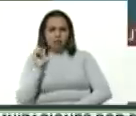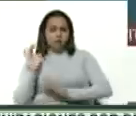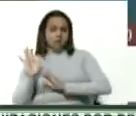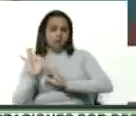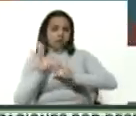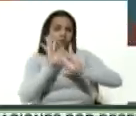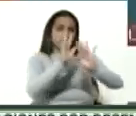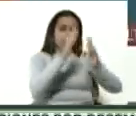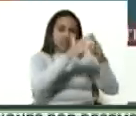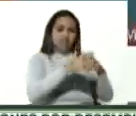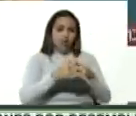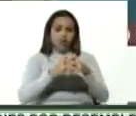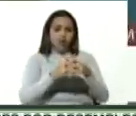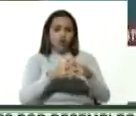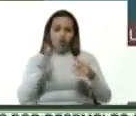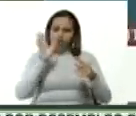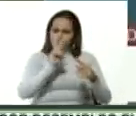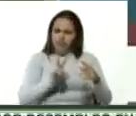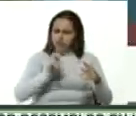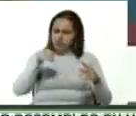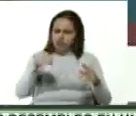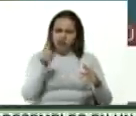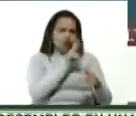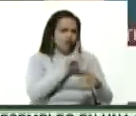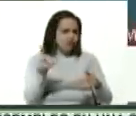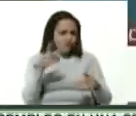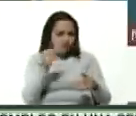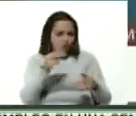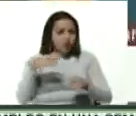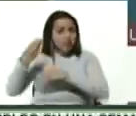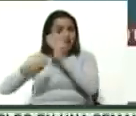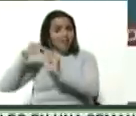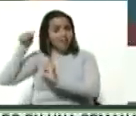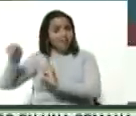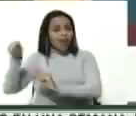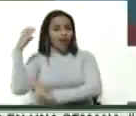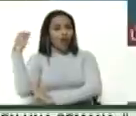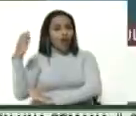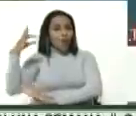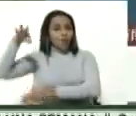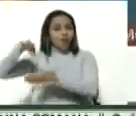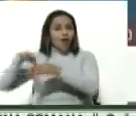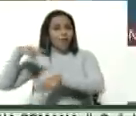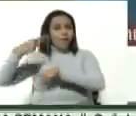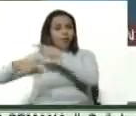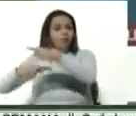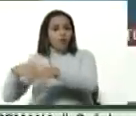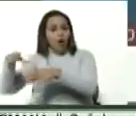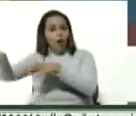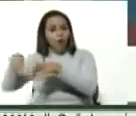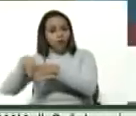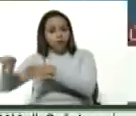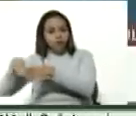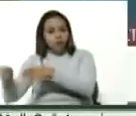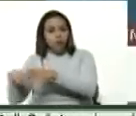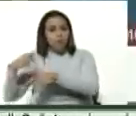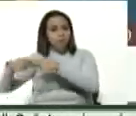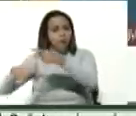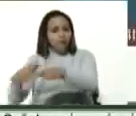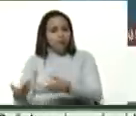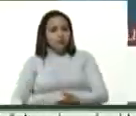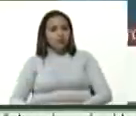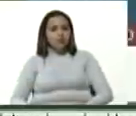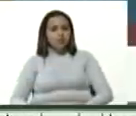sale de Colombia, es producida en Colombia, sembrada, cultivada, recolectada, procesada,